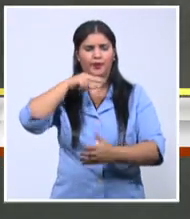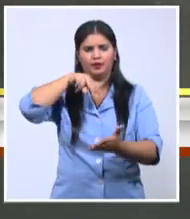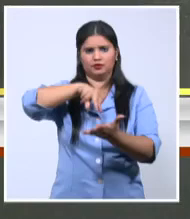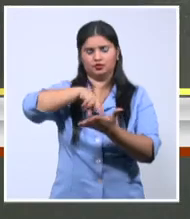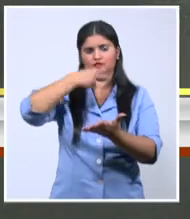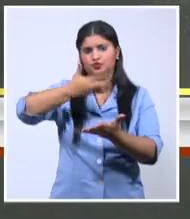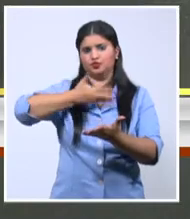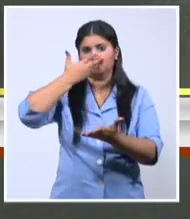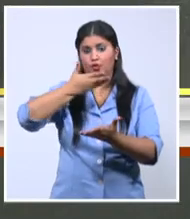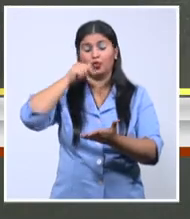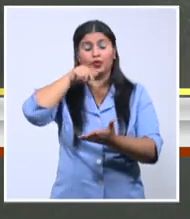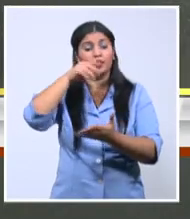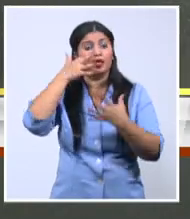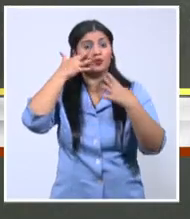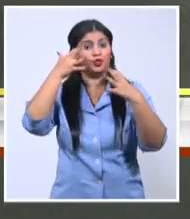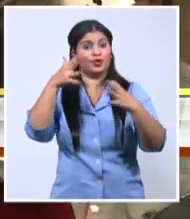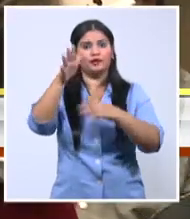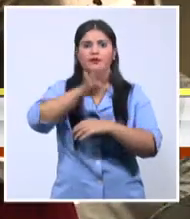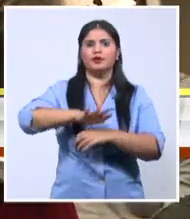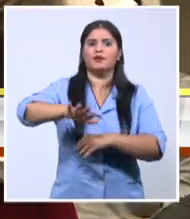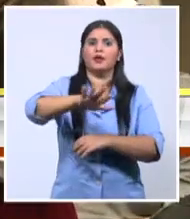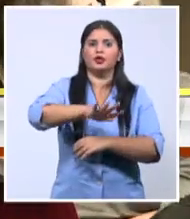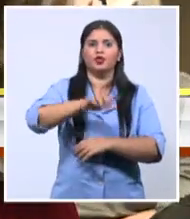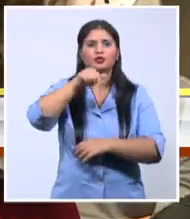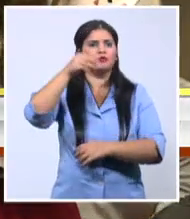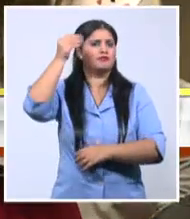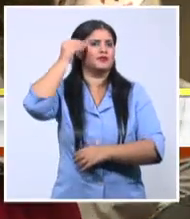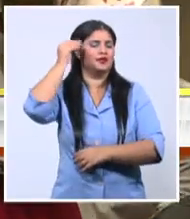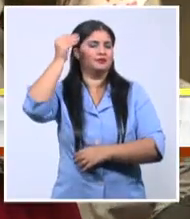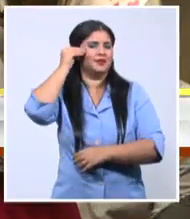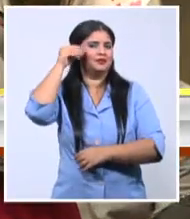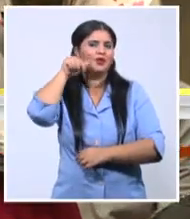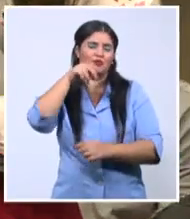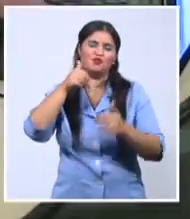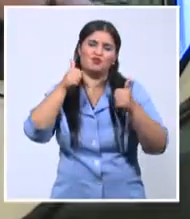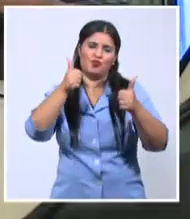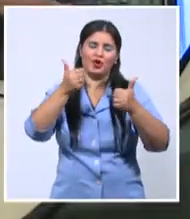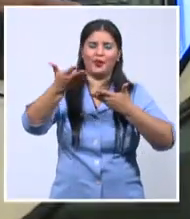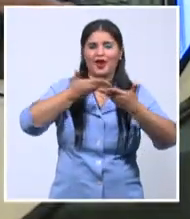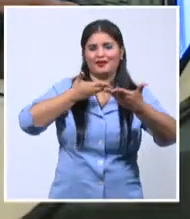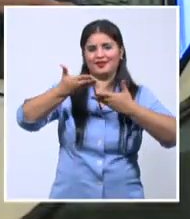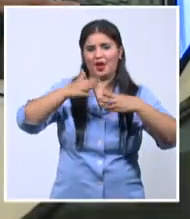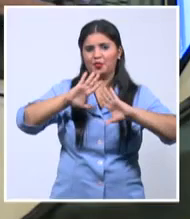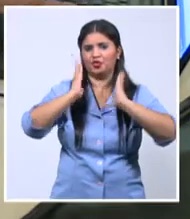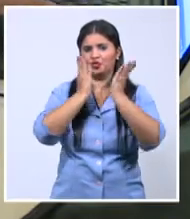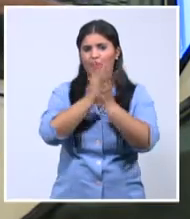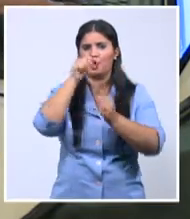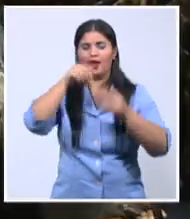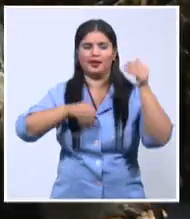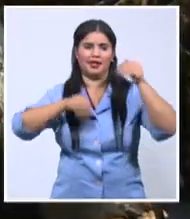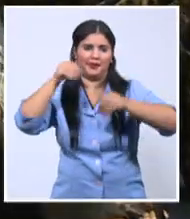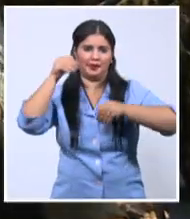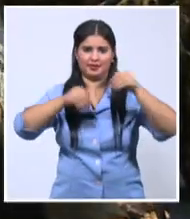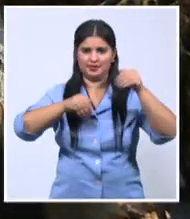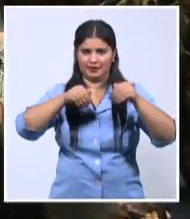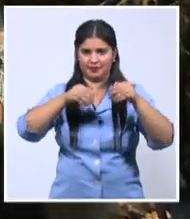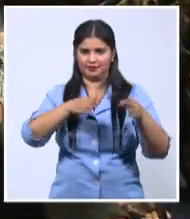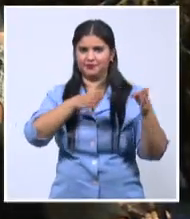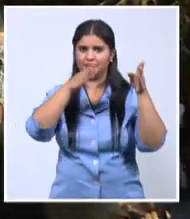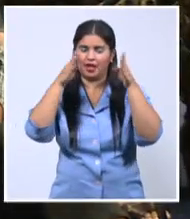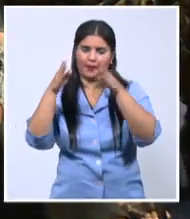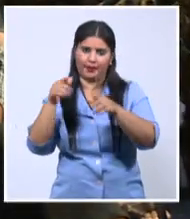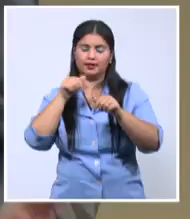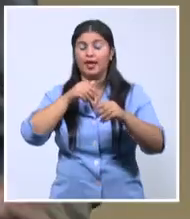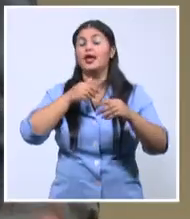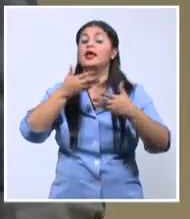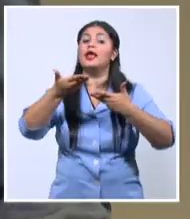conocimientos de magistrados, jueces y jóvenes juristas. En las palabras de clausura, el presidente